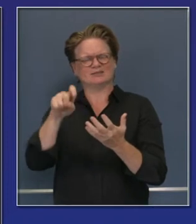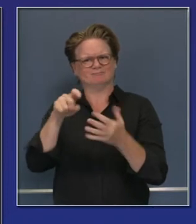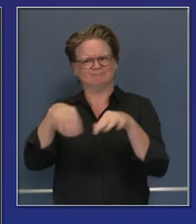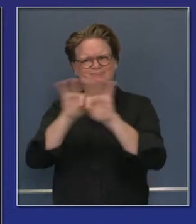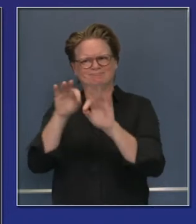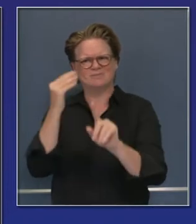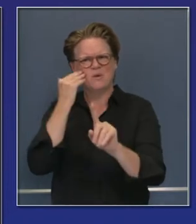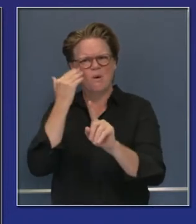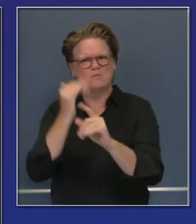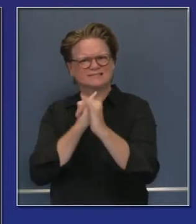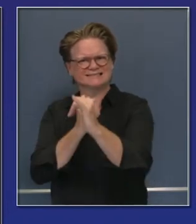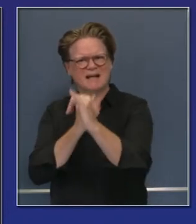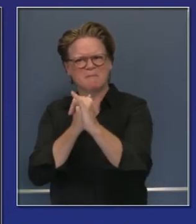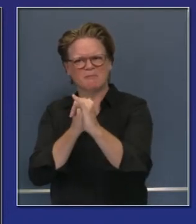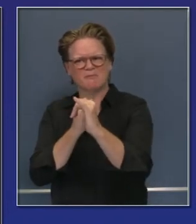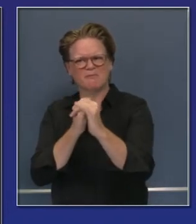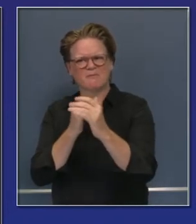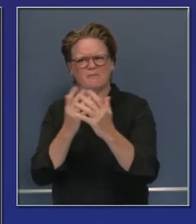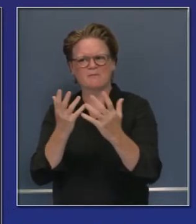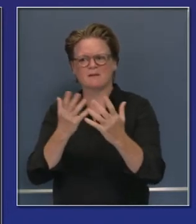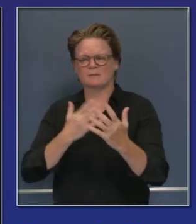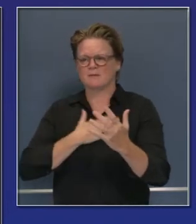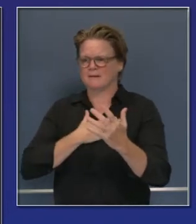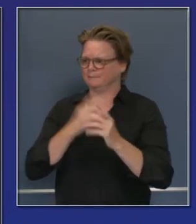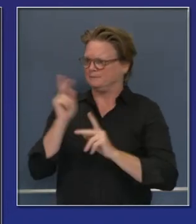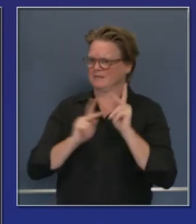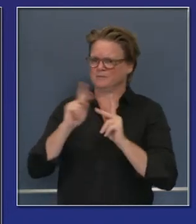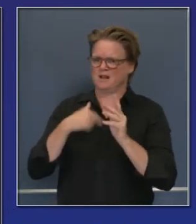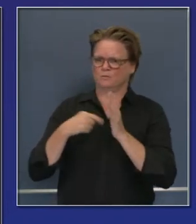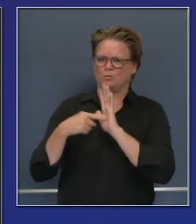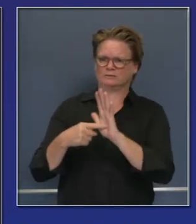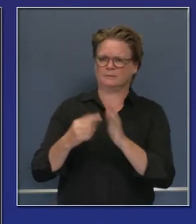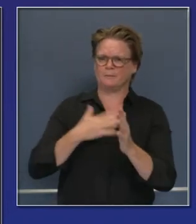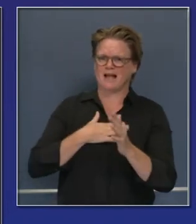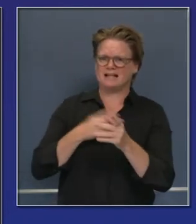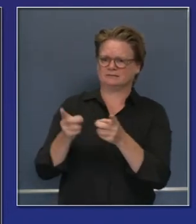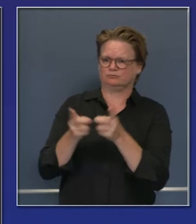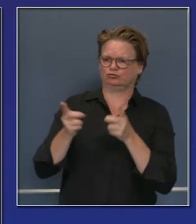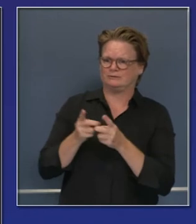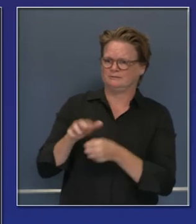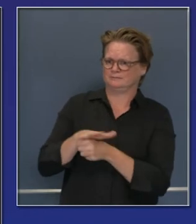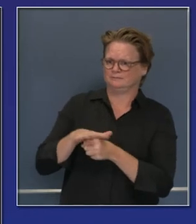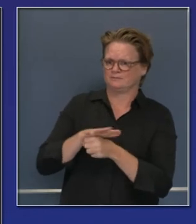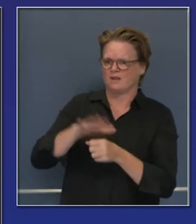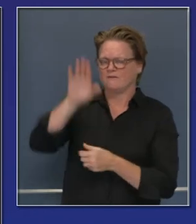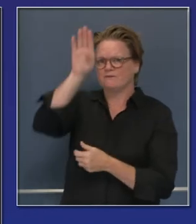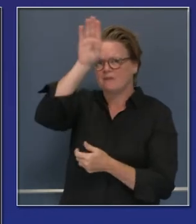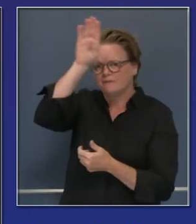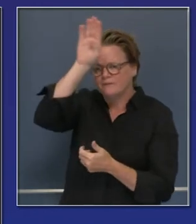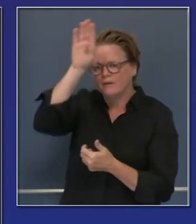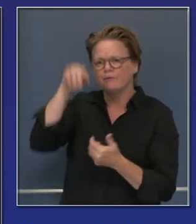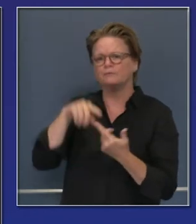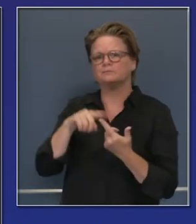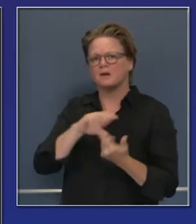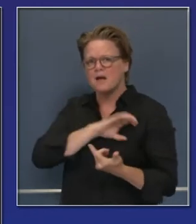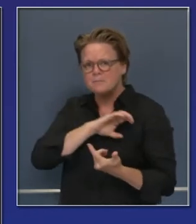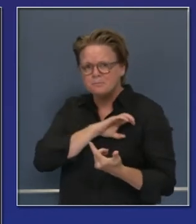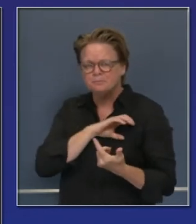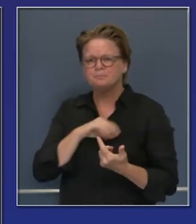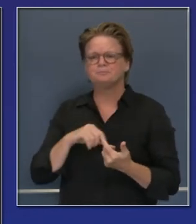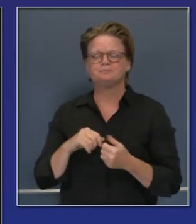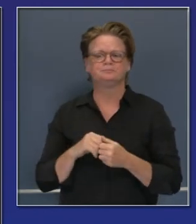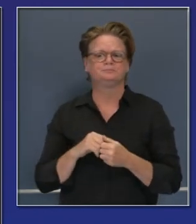preocupándonos más por los incendios en mi distrito y las preocupaciones tienen más que ver con los bomberos y con miembros de la